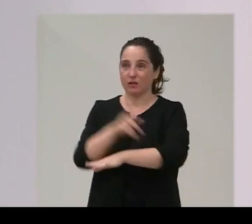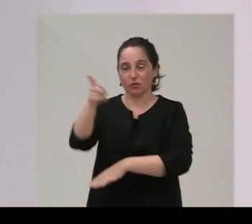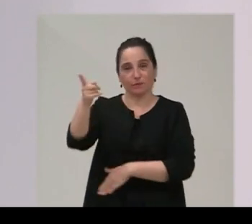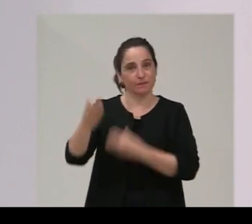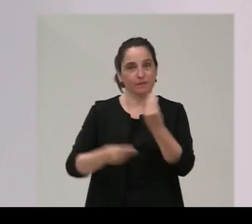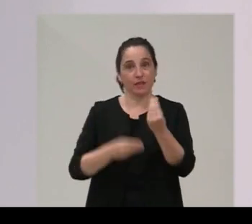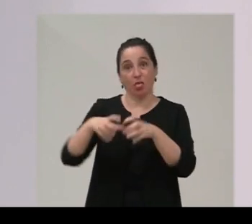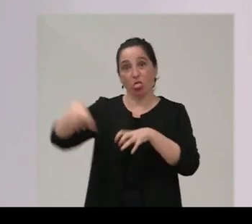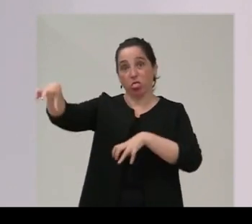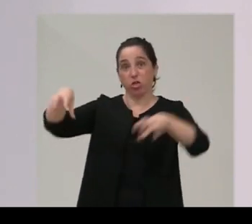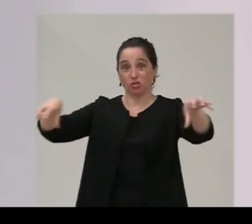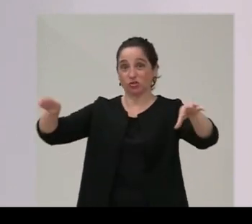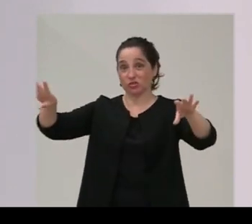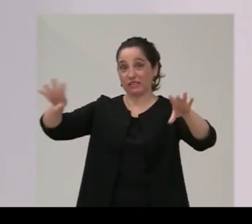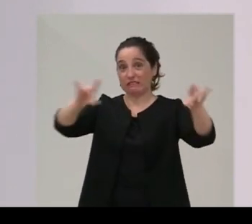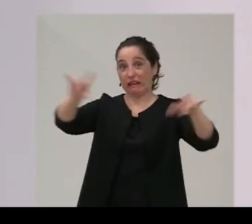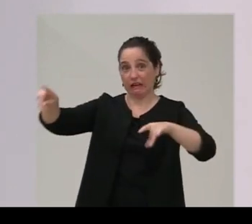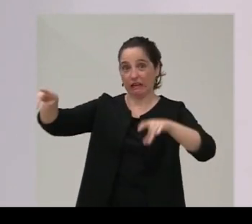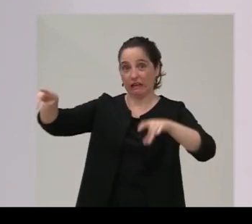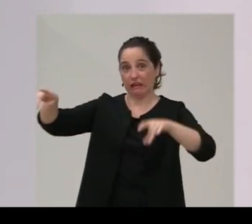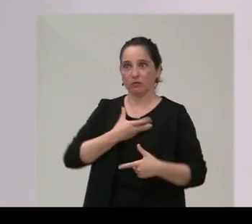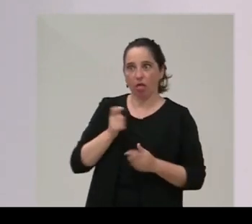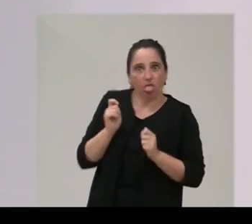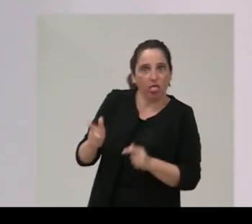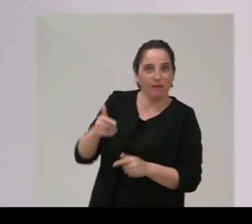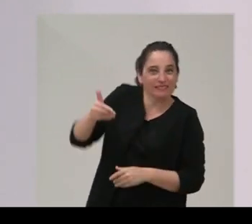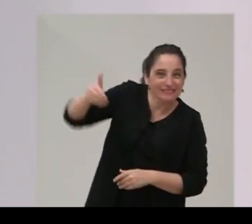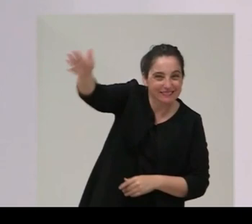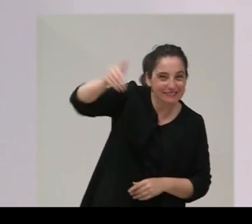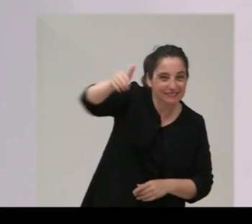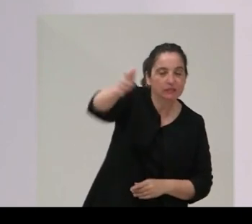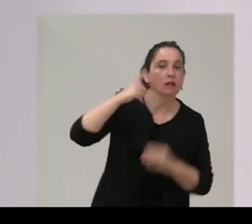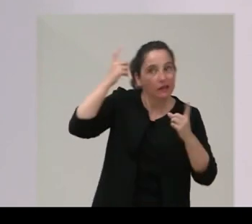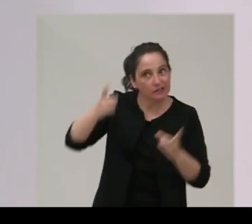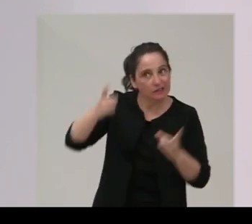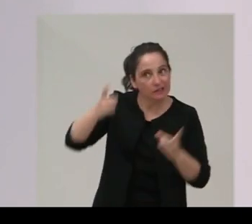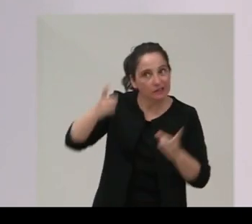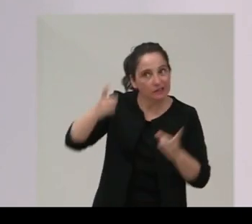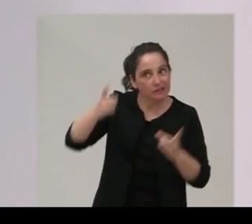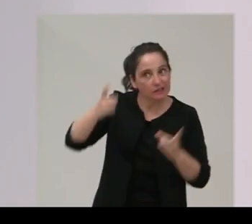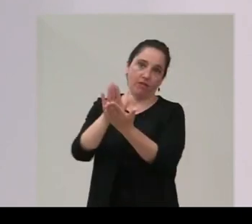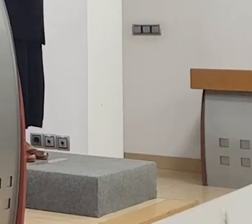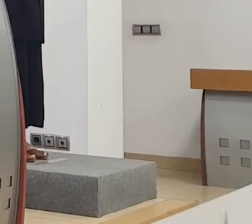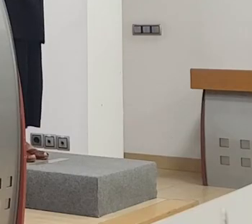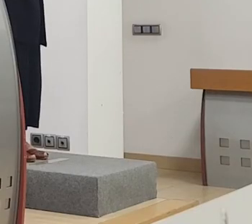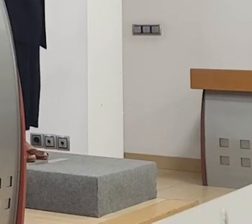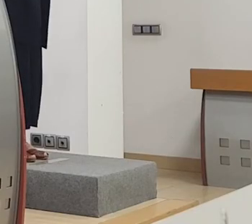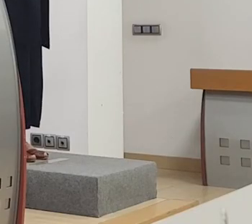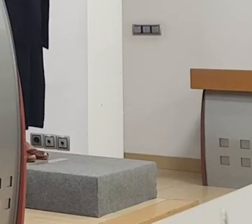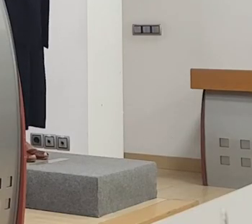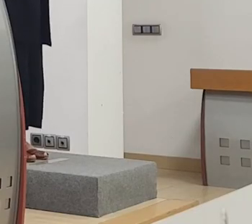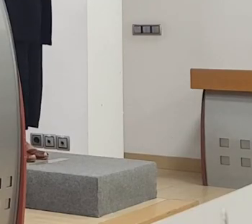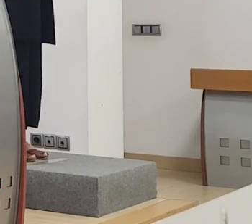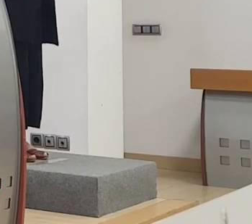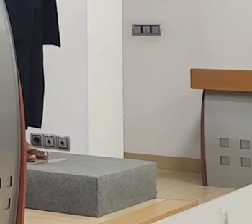dos parcelas que había puesto a disposición el ayuntamiento de Santander también se retomará y daremos solución a esos vecinos de Cueto esa obra